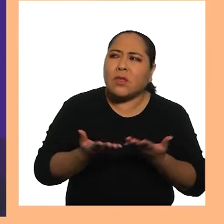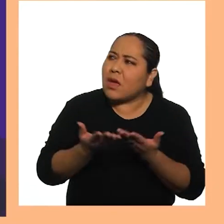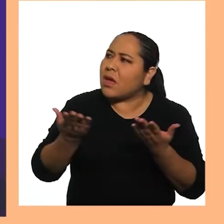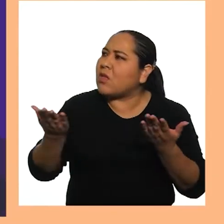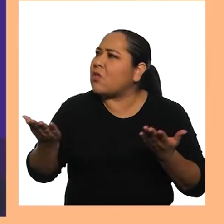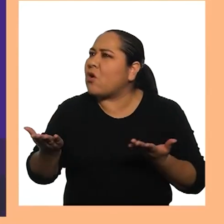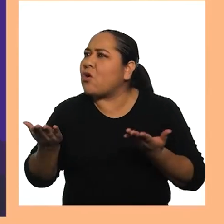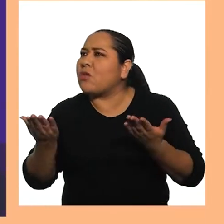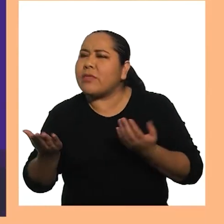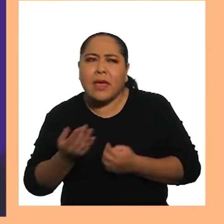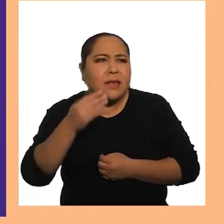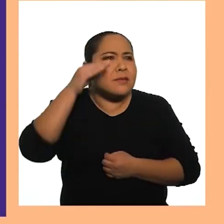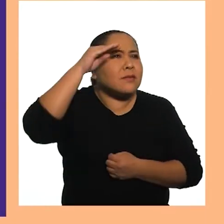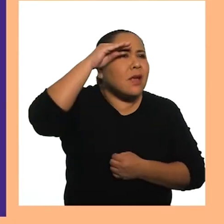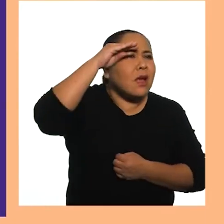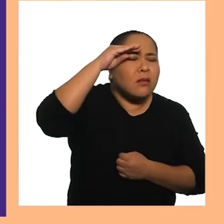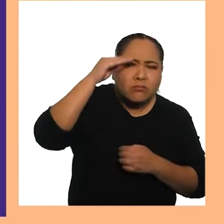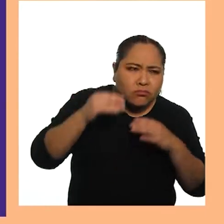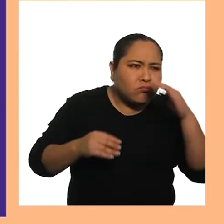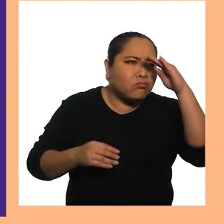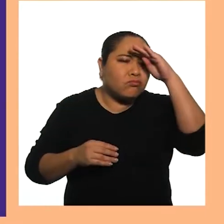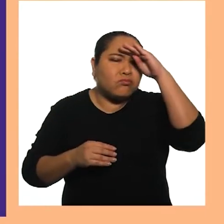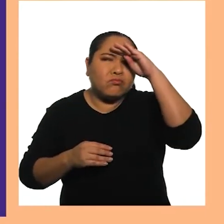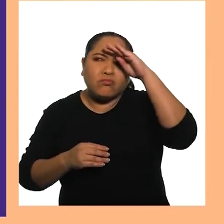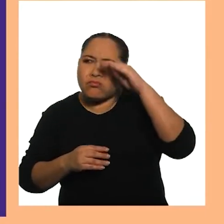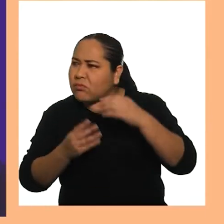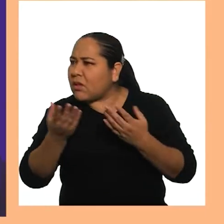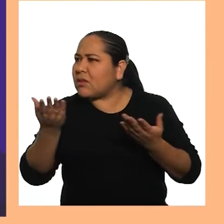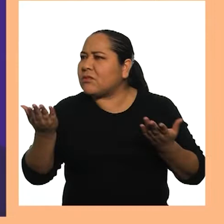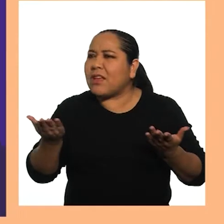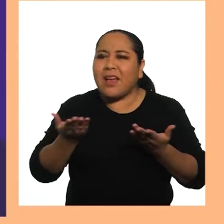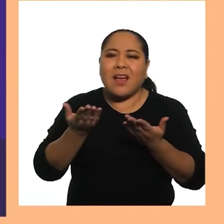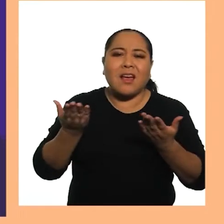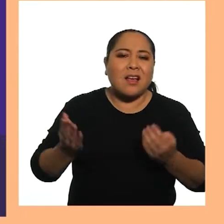¿Dónde, dónde, dónde, dónde, dónde,